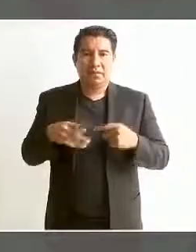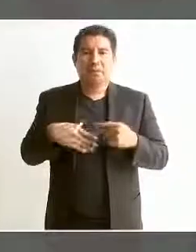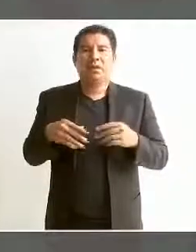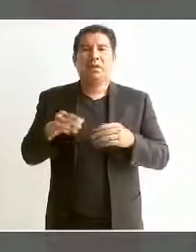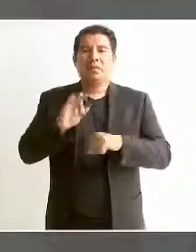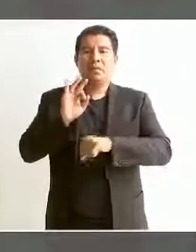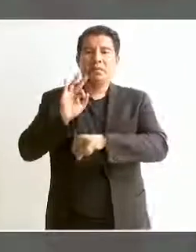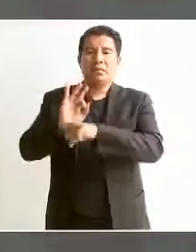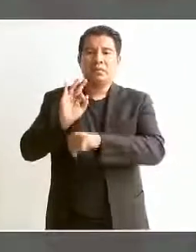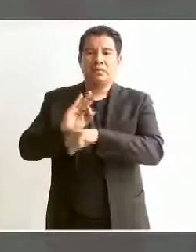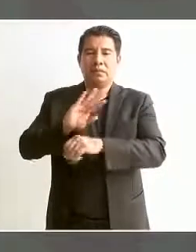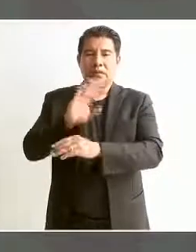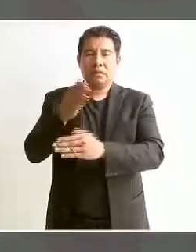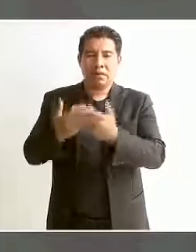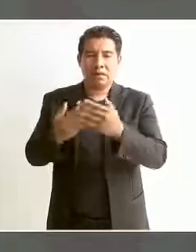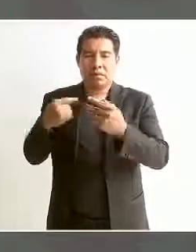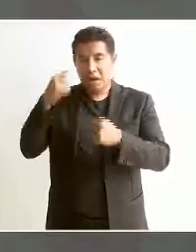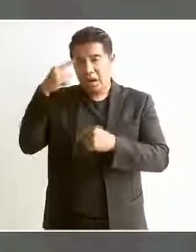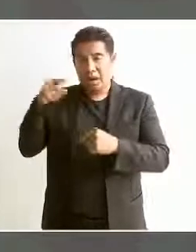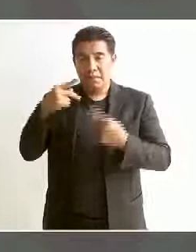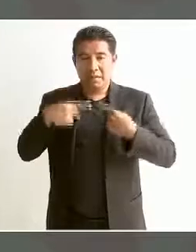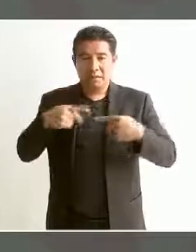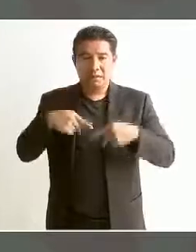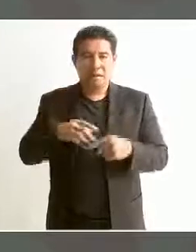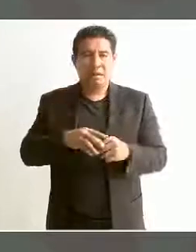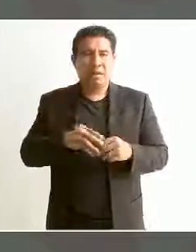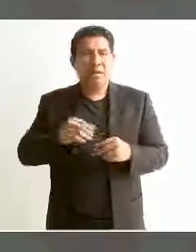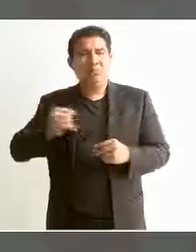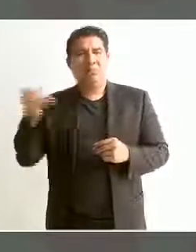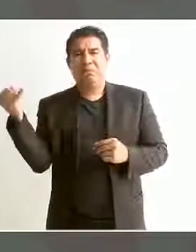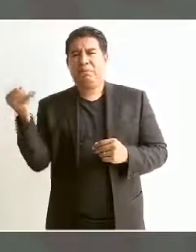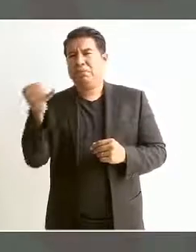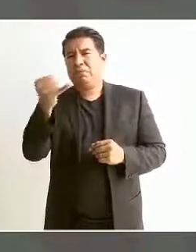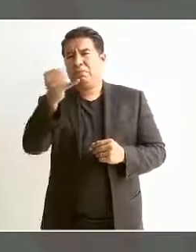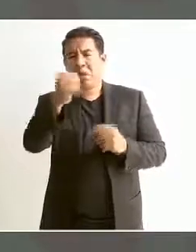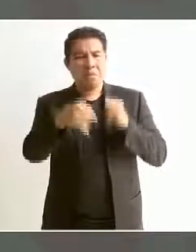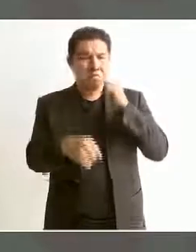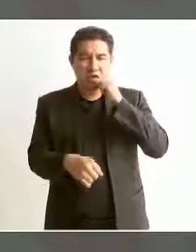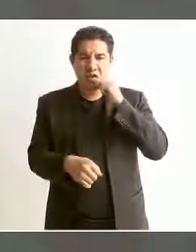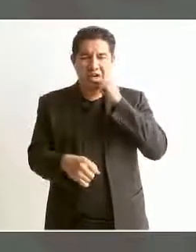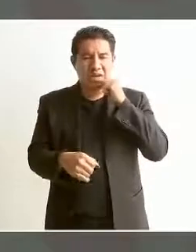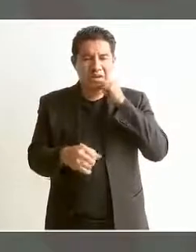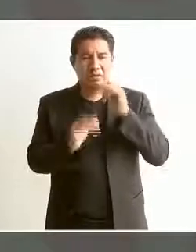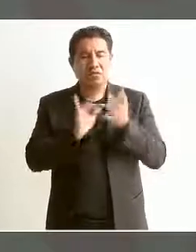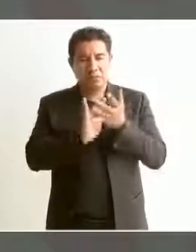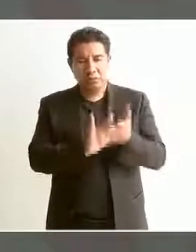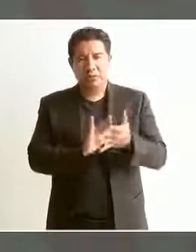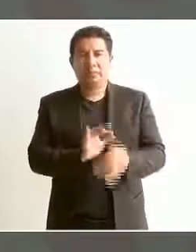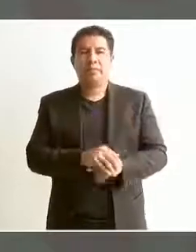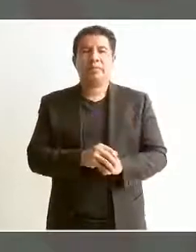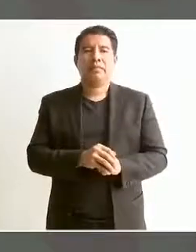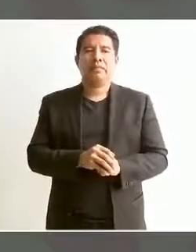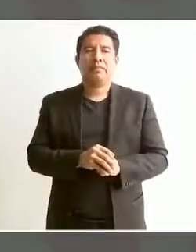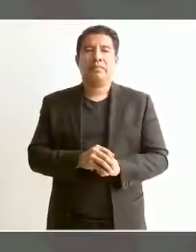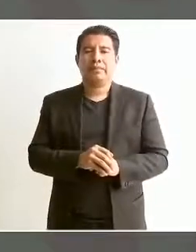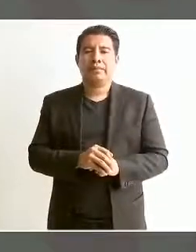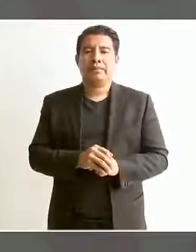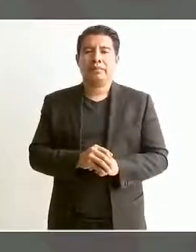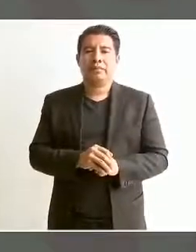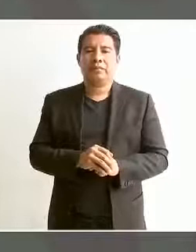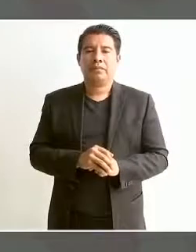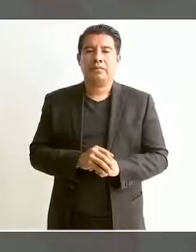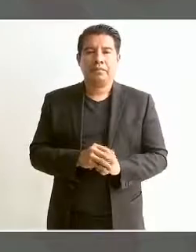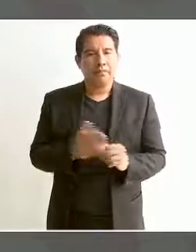del pueblo, hasta en las comunidades más apartadas. Y esta